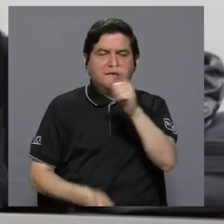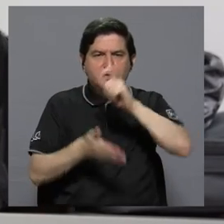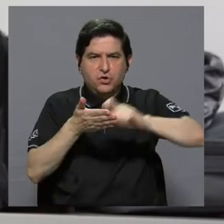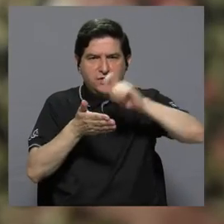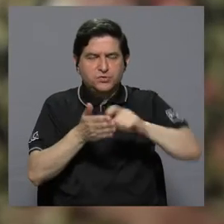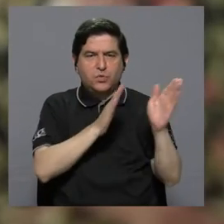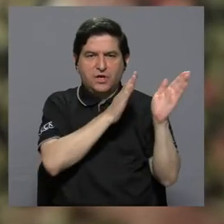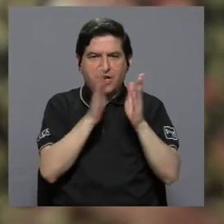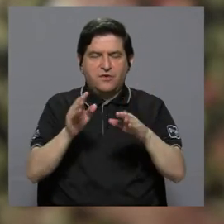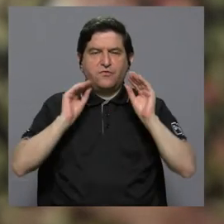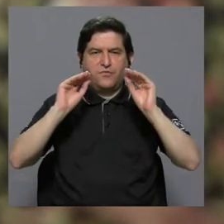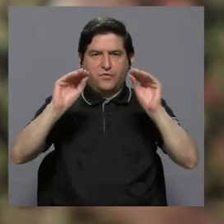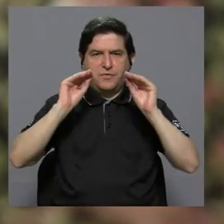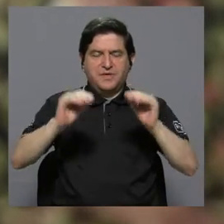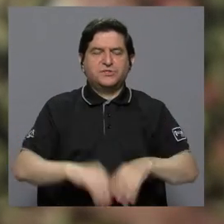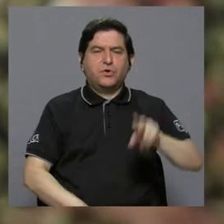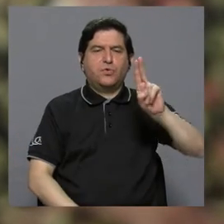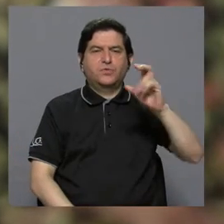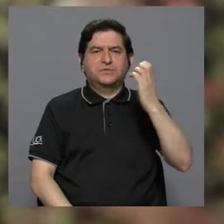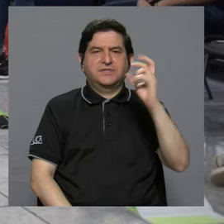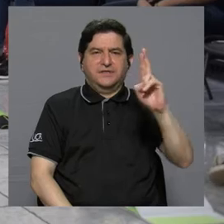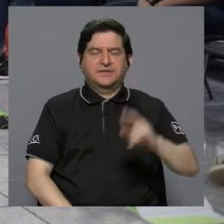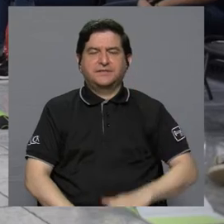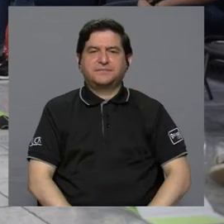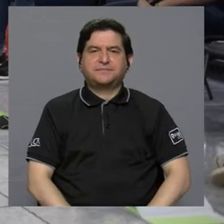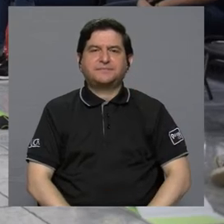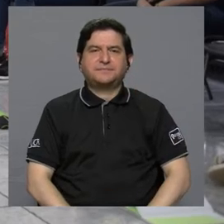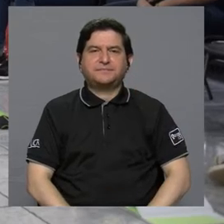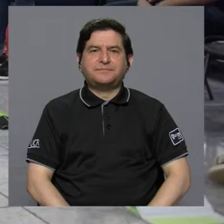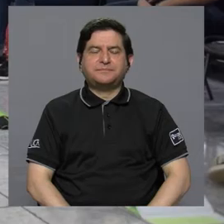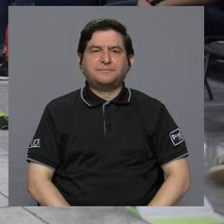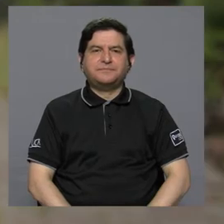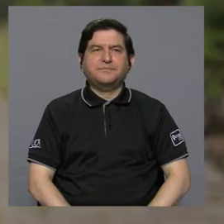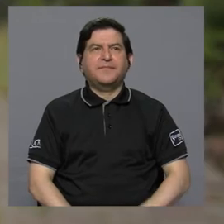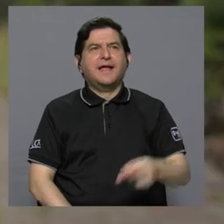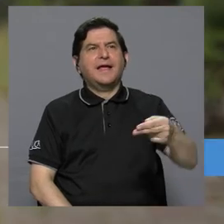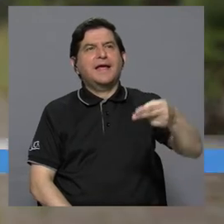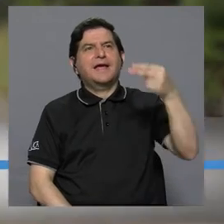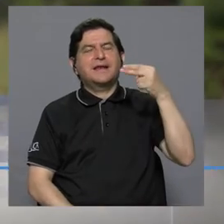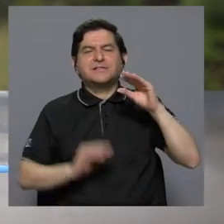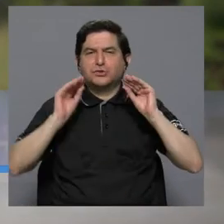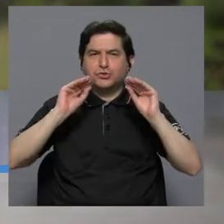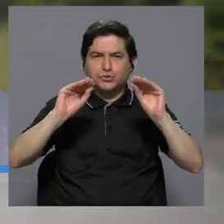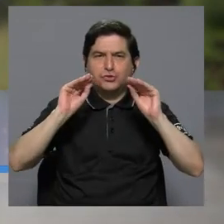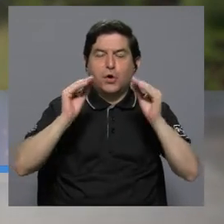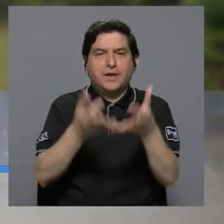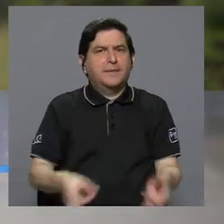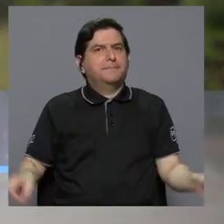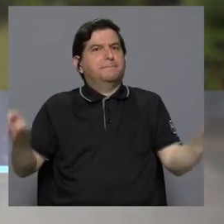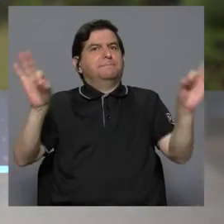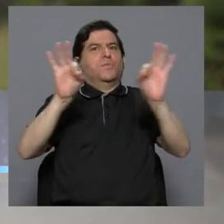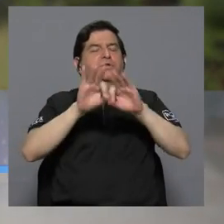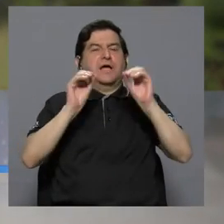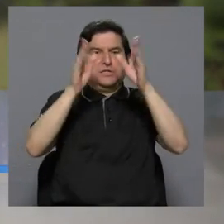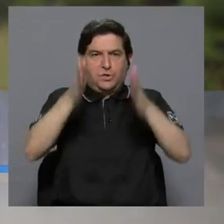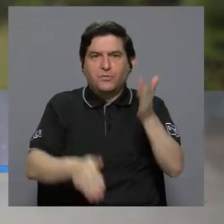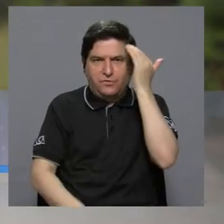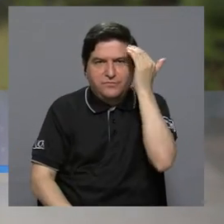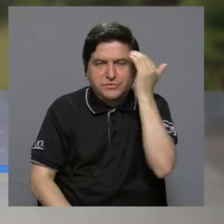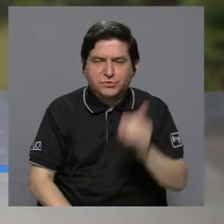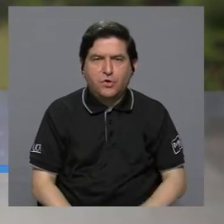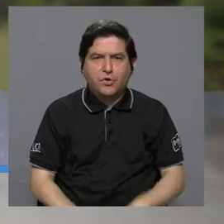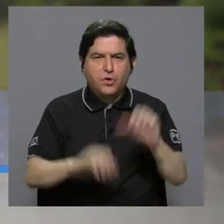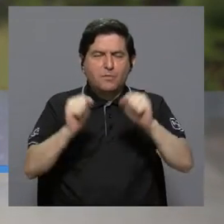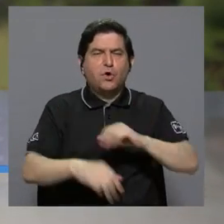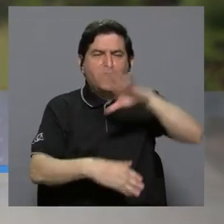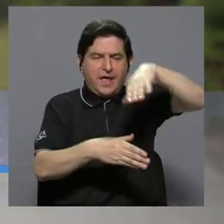director de la Escuela de Formación Docente de la UCR. La historia de la educación es muy importante que el docente la